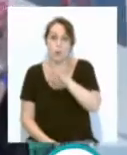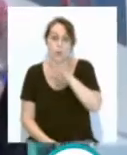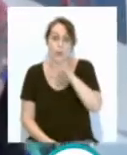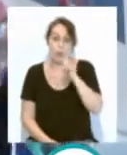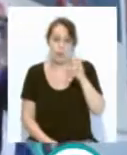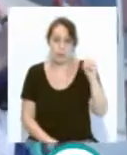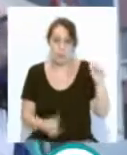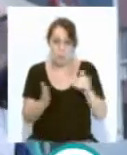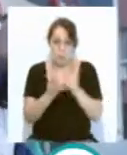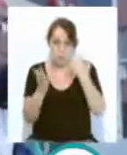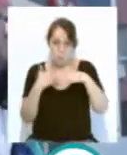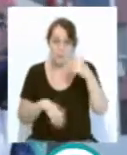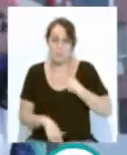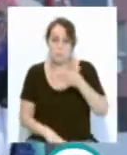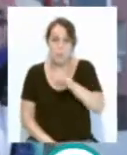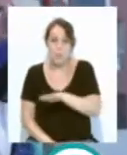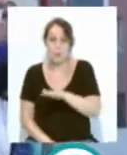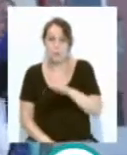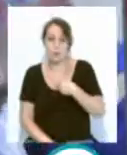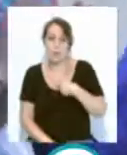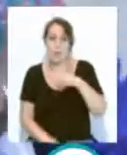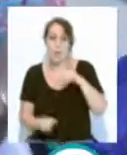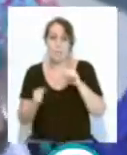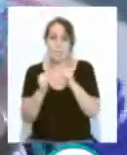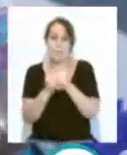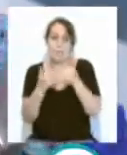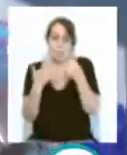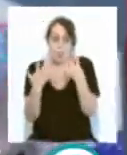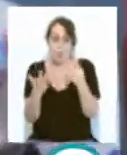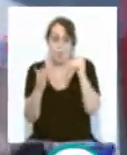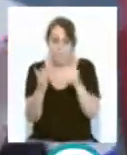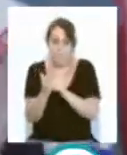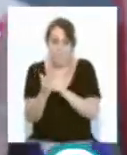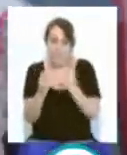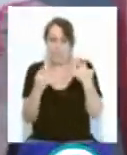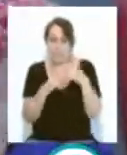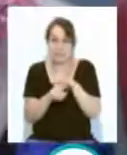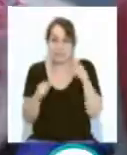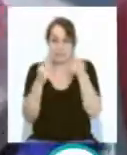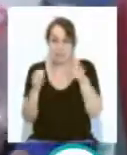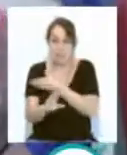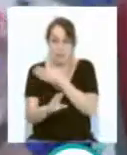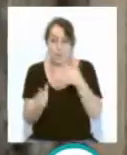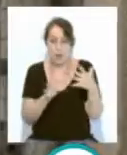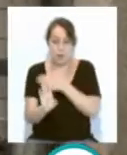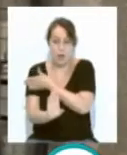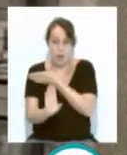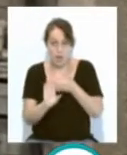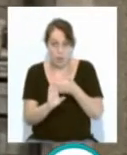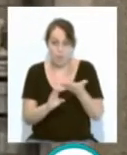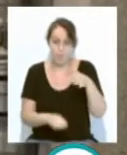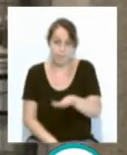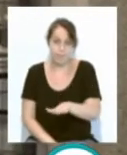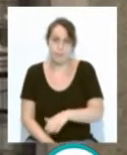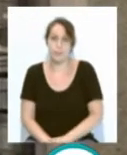En cuanto a los fallecidos, superan los 29.000 desde que se inició el estado de alarma desde marzo hasta este mes de